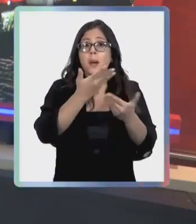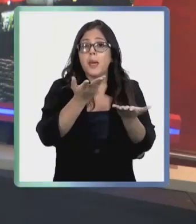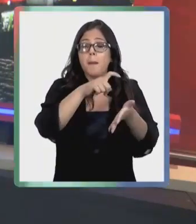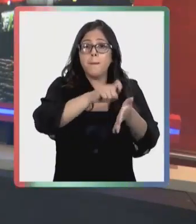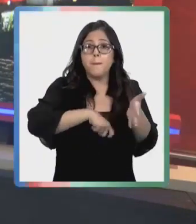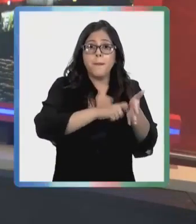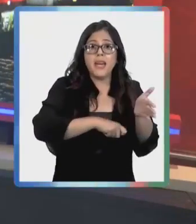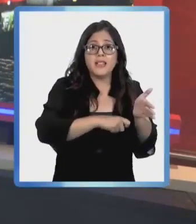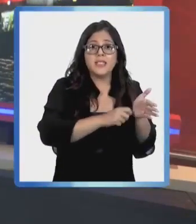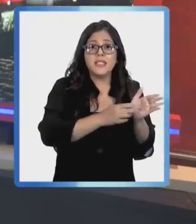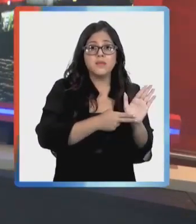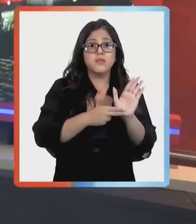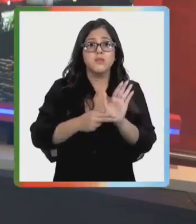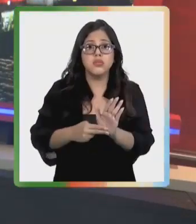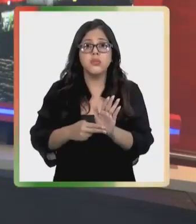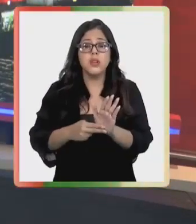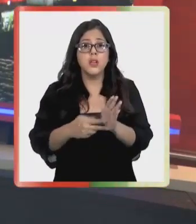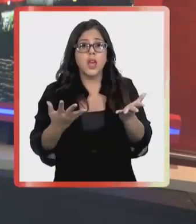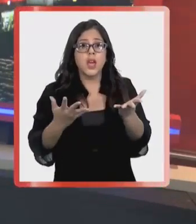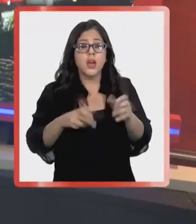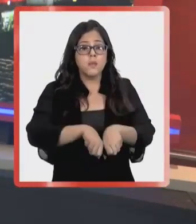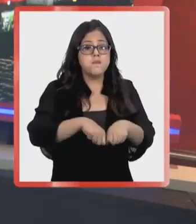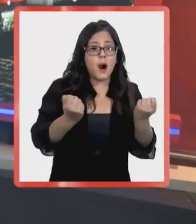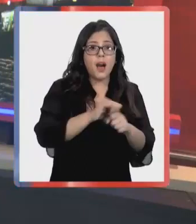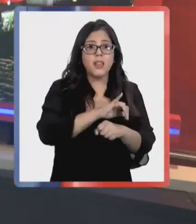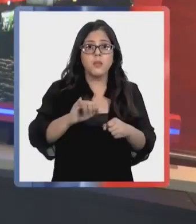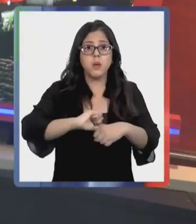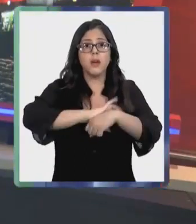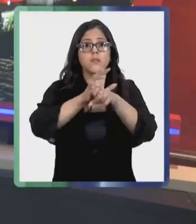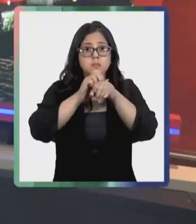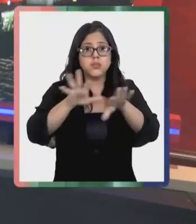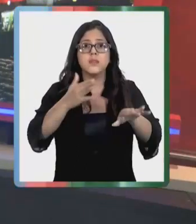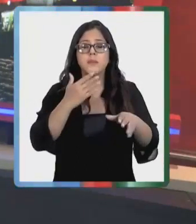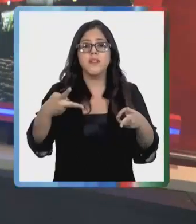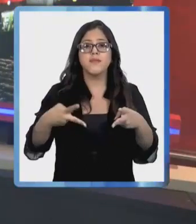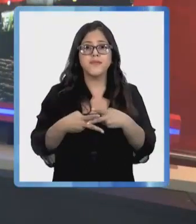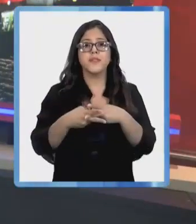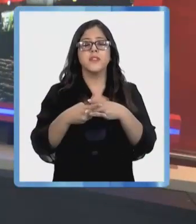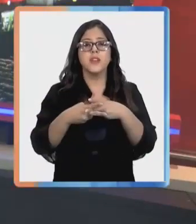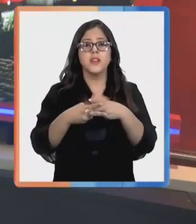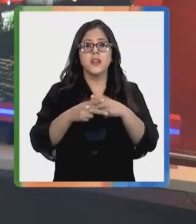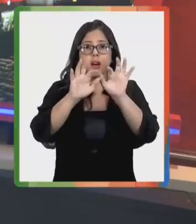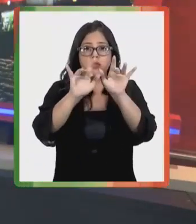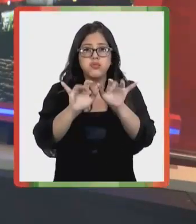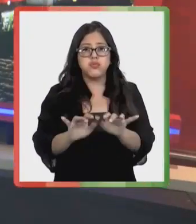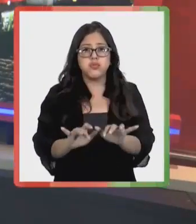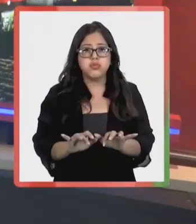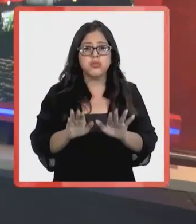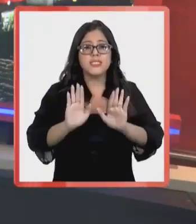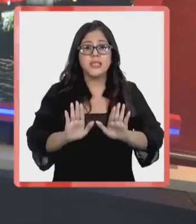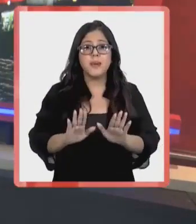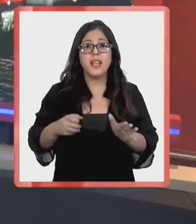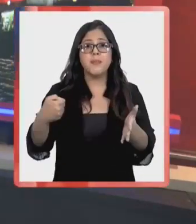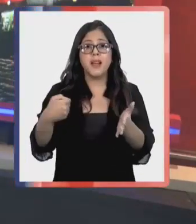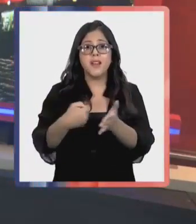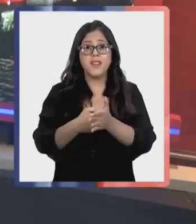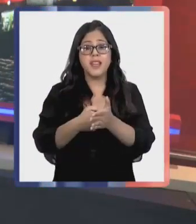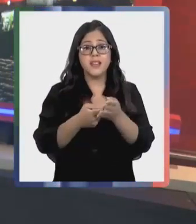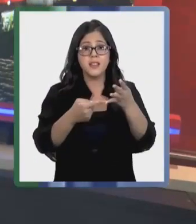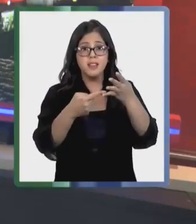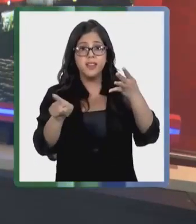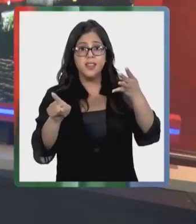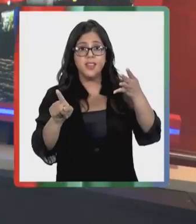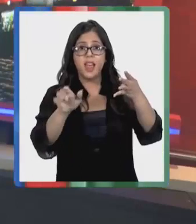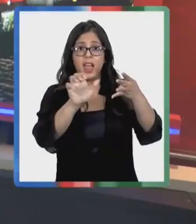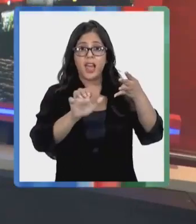presentación fue vandalizada. Después vino la pandemia e incluso tuvo fallas en el sistema computacional. Se espera que para fines de